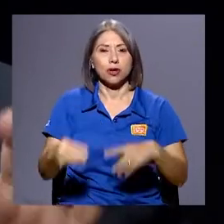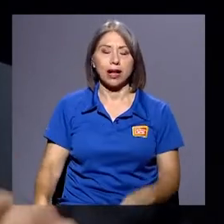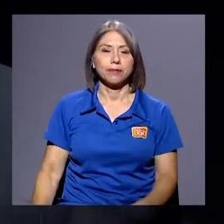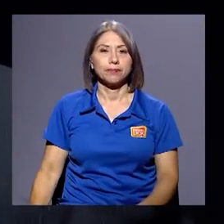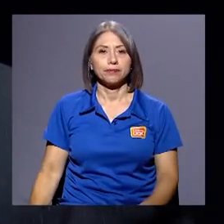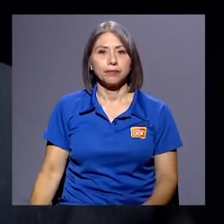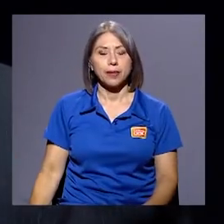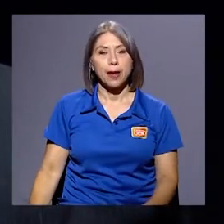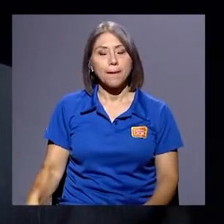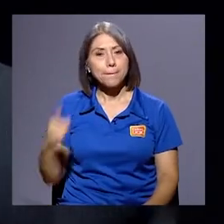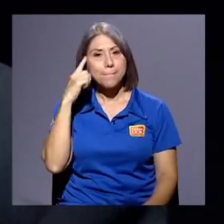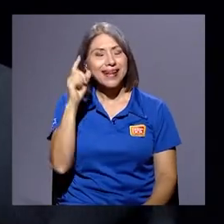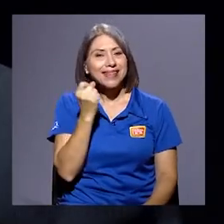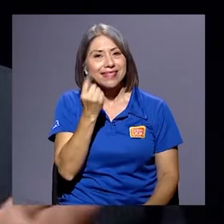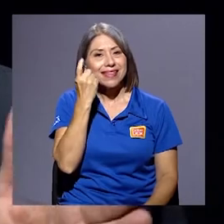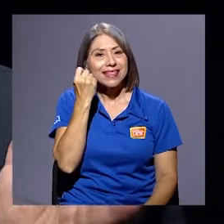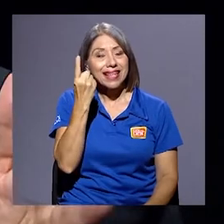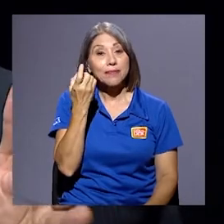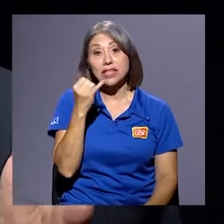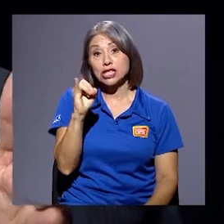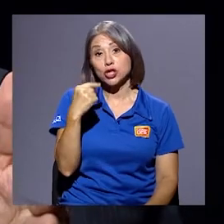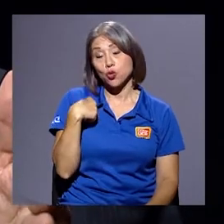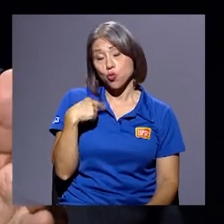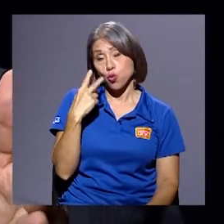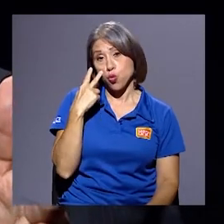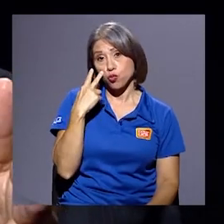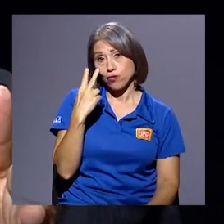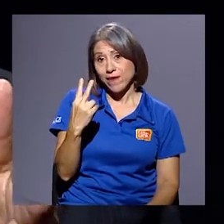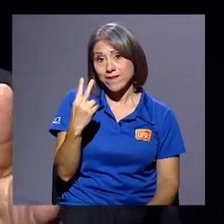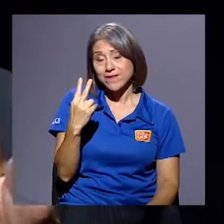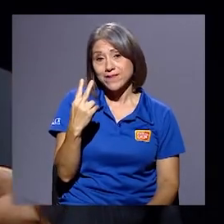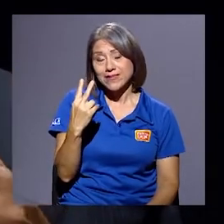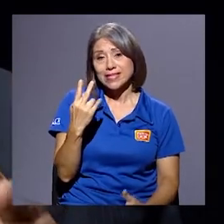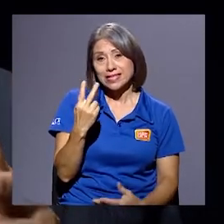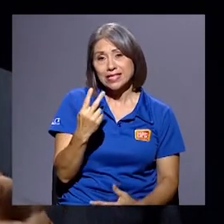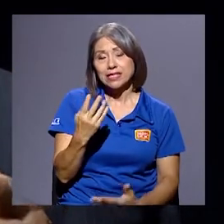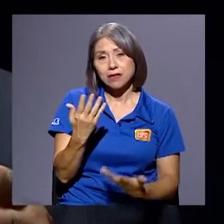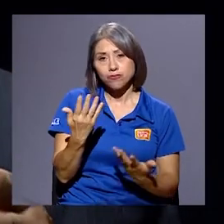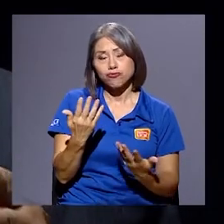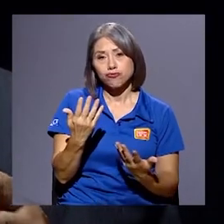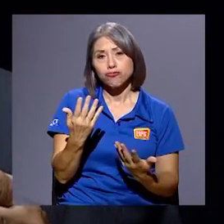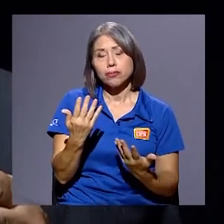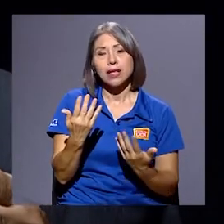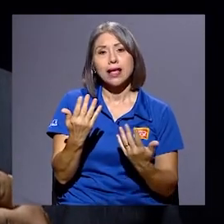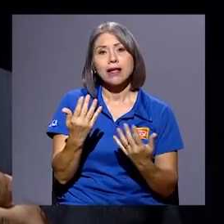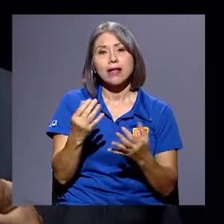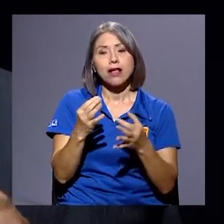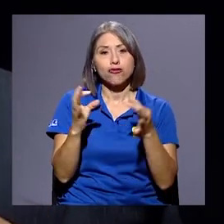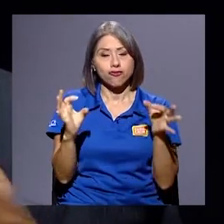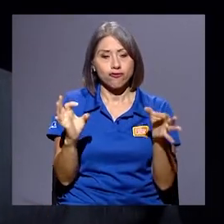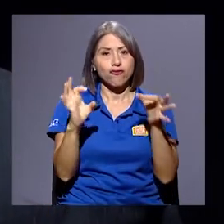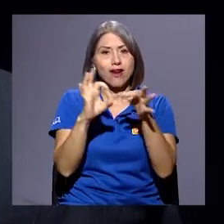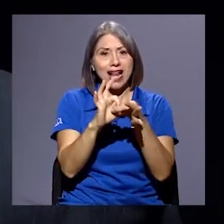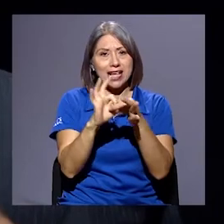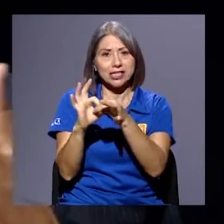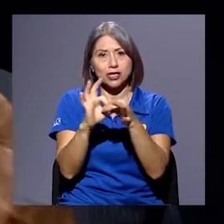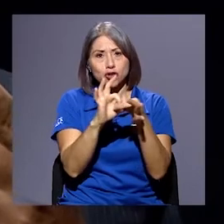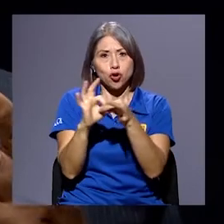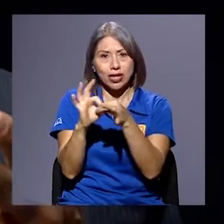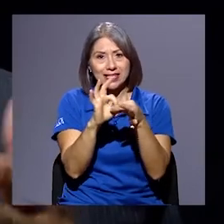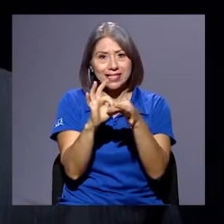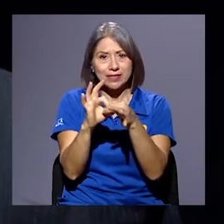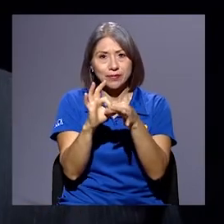que si uno revisa, digamos, las relaciones entre las prácticas,